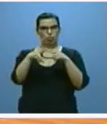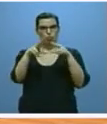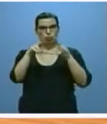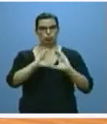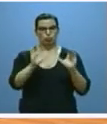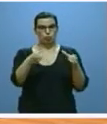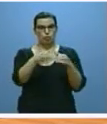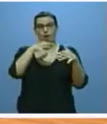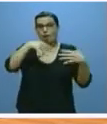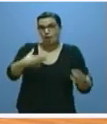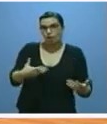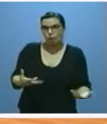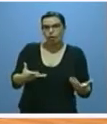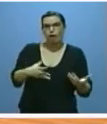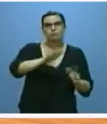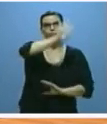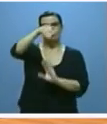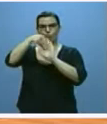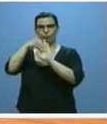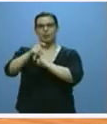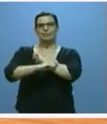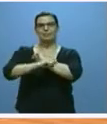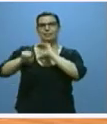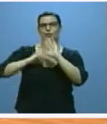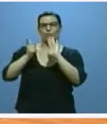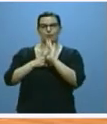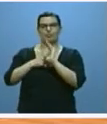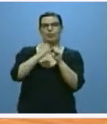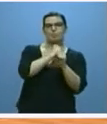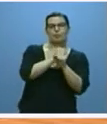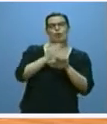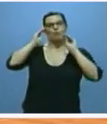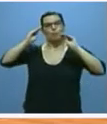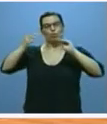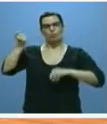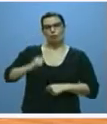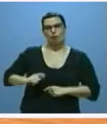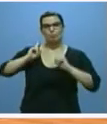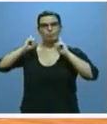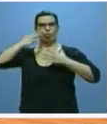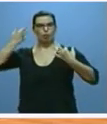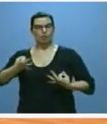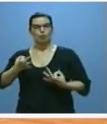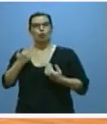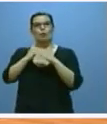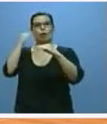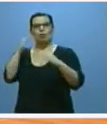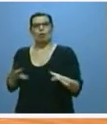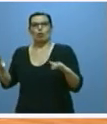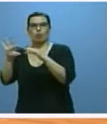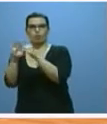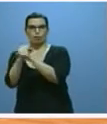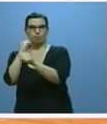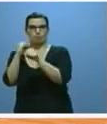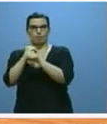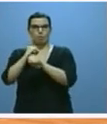Ahora se encuentran recogidas en la Estrategia Integrada de Empleo, Formación Profesional, Prevención de Riesgos, Igualdad y Conciliación en el Empleo para